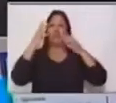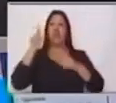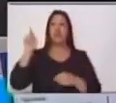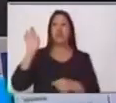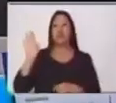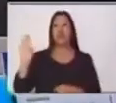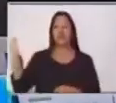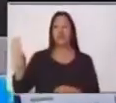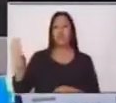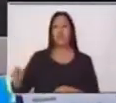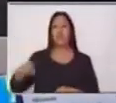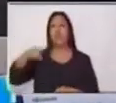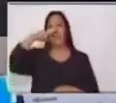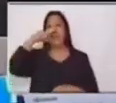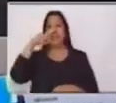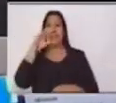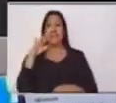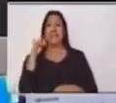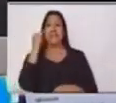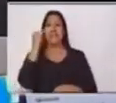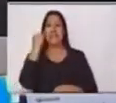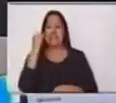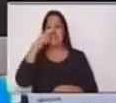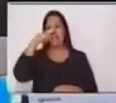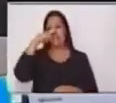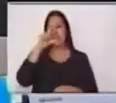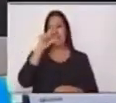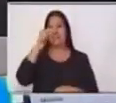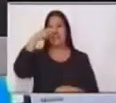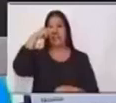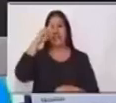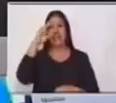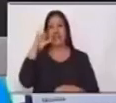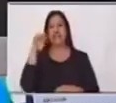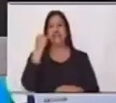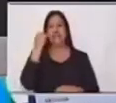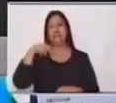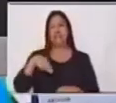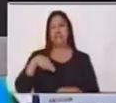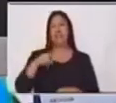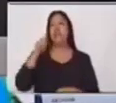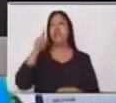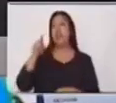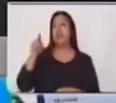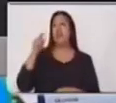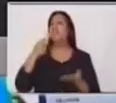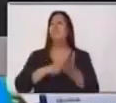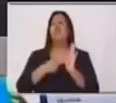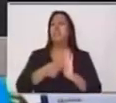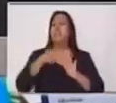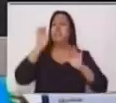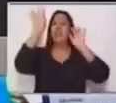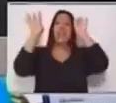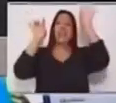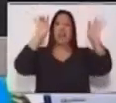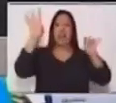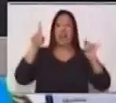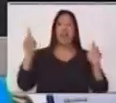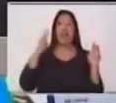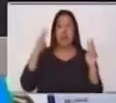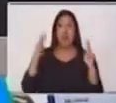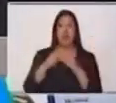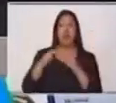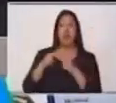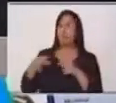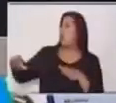era Zitlatzin, que en español significa estrellita. Zitlatzin era conocida en toda la región por su